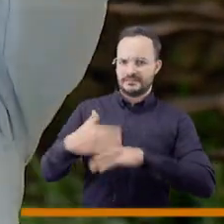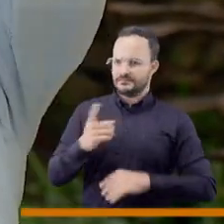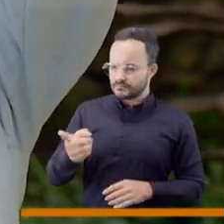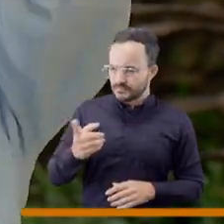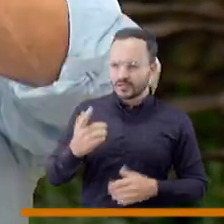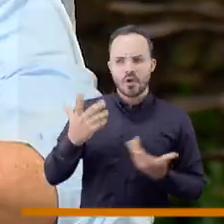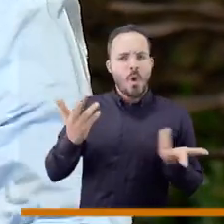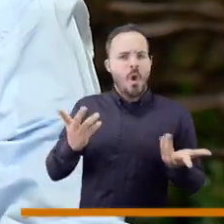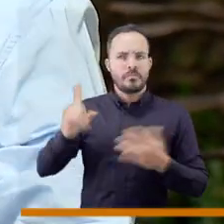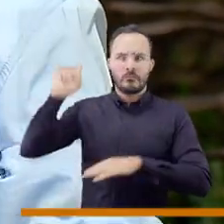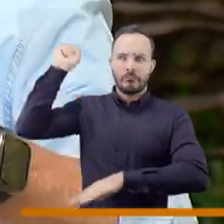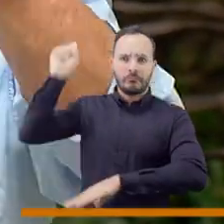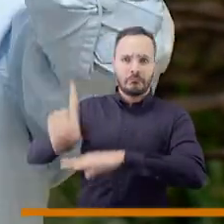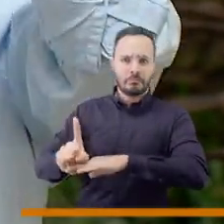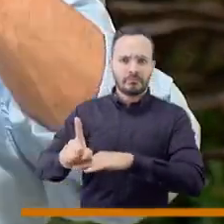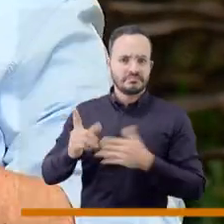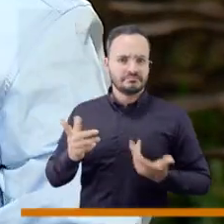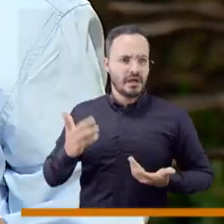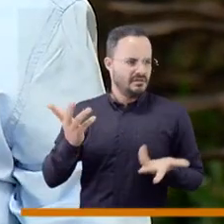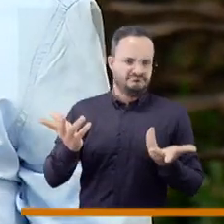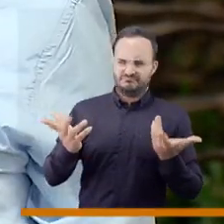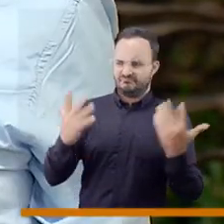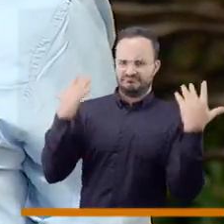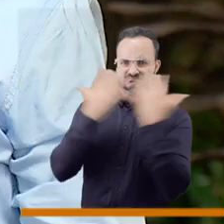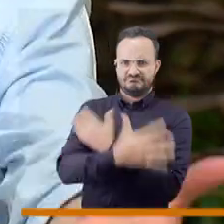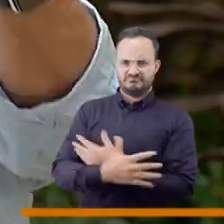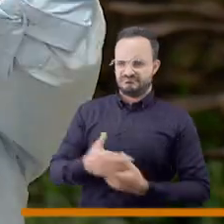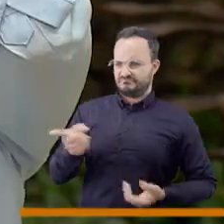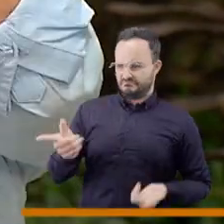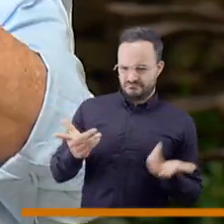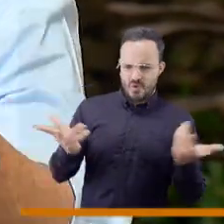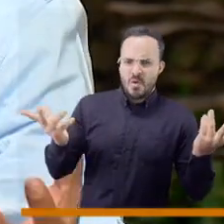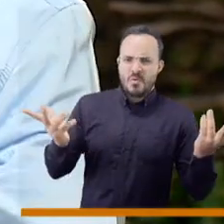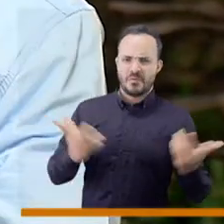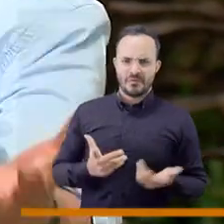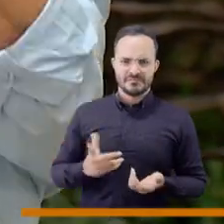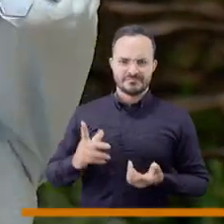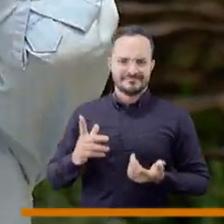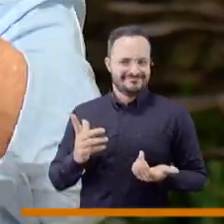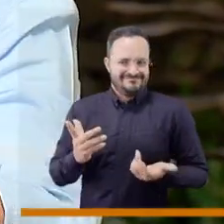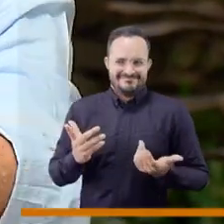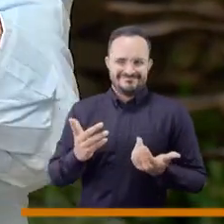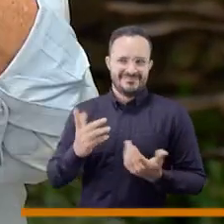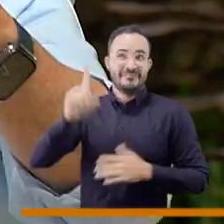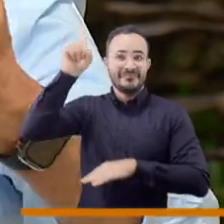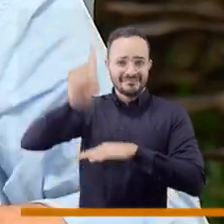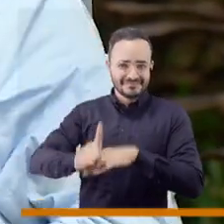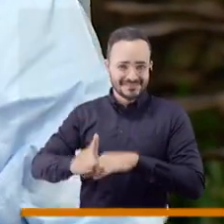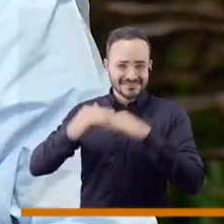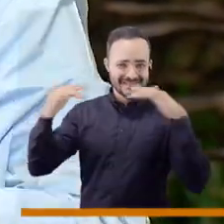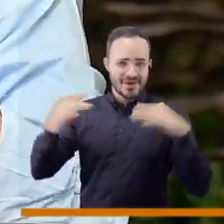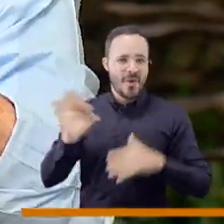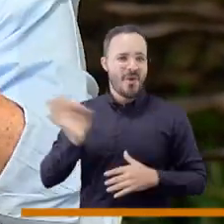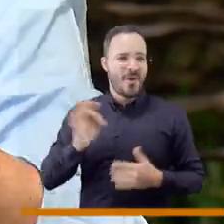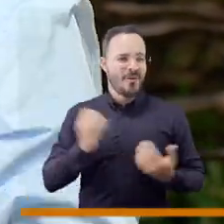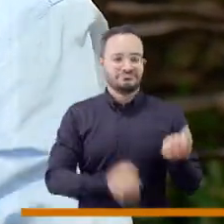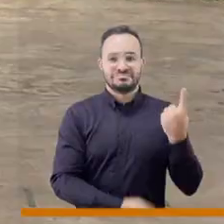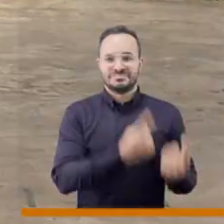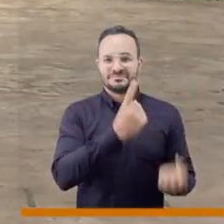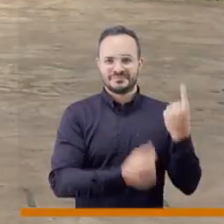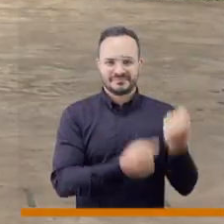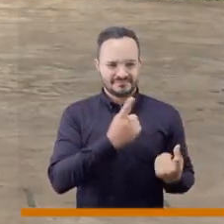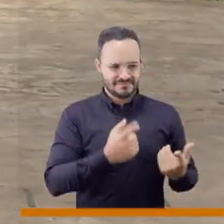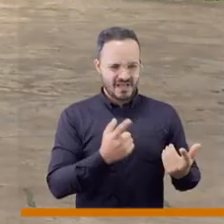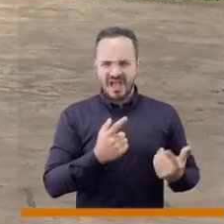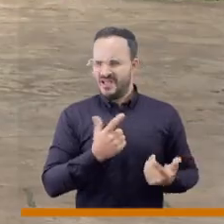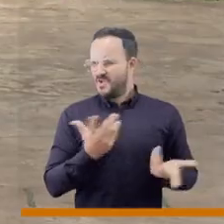salió de las nubes, es un extraterrestre o salió por allá en la avenida de la playa con la oriental de la tierra y brotó y brotó y ahora sí que están